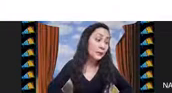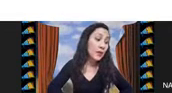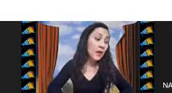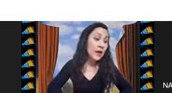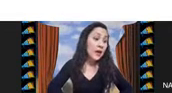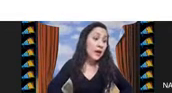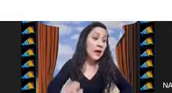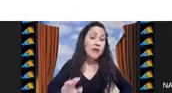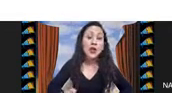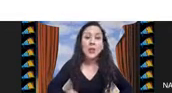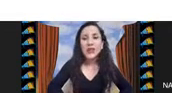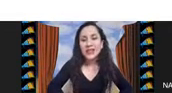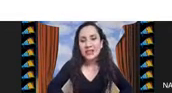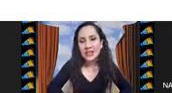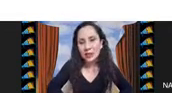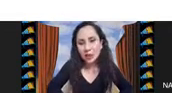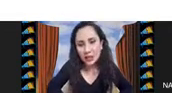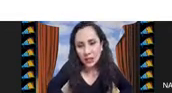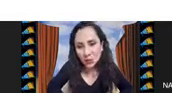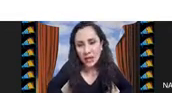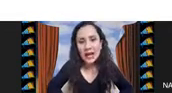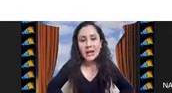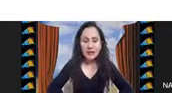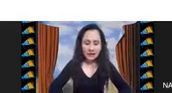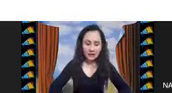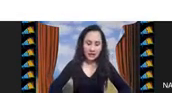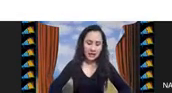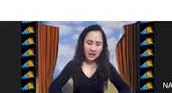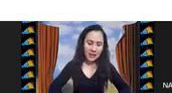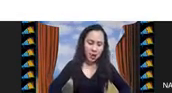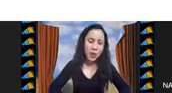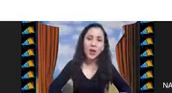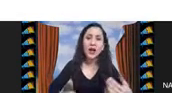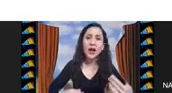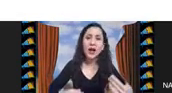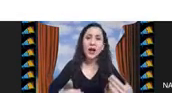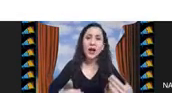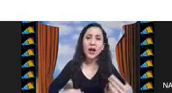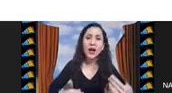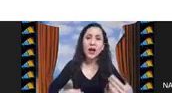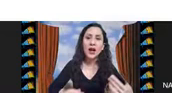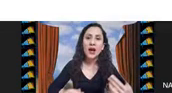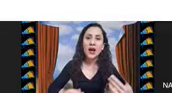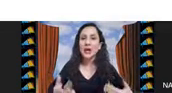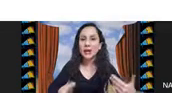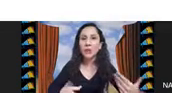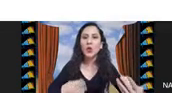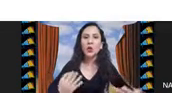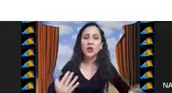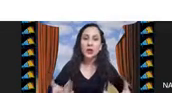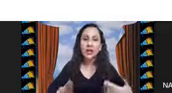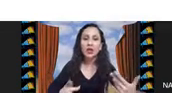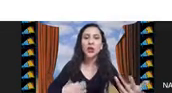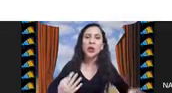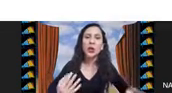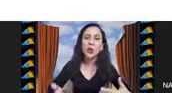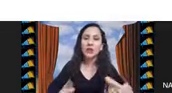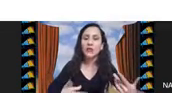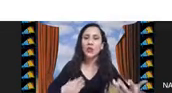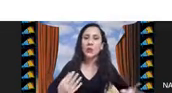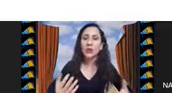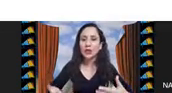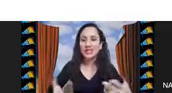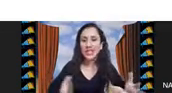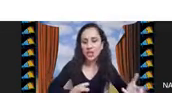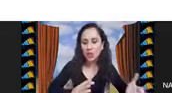el fenómeno de selección natural, de cómo las especies van evolucionando y